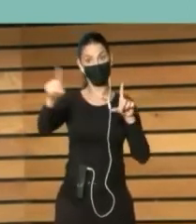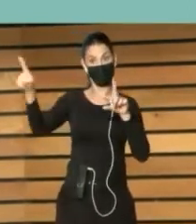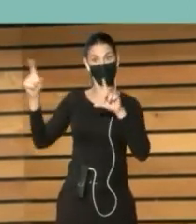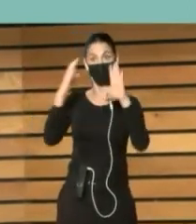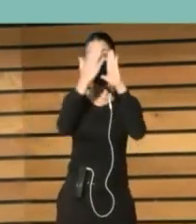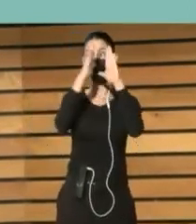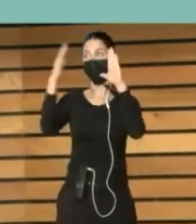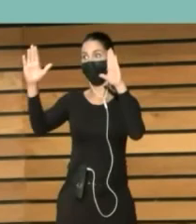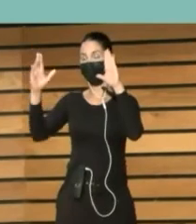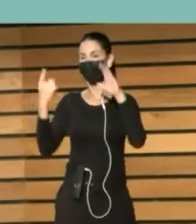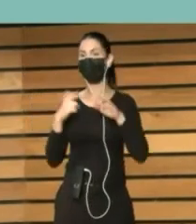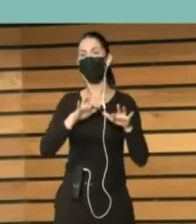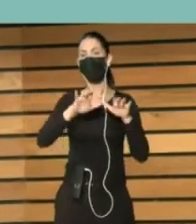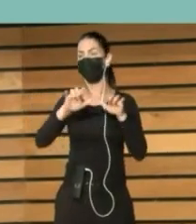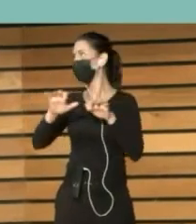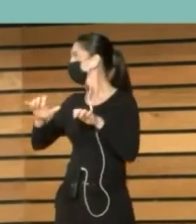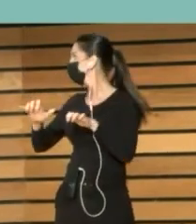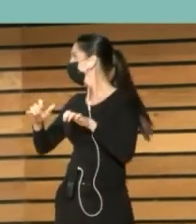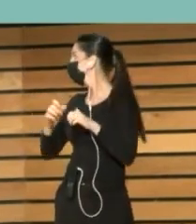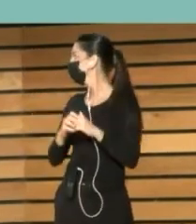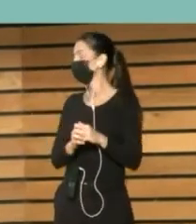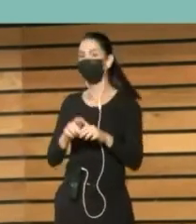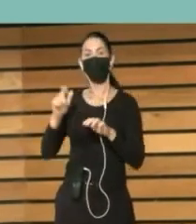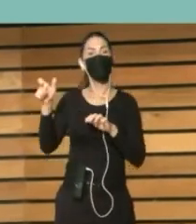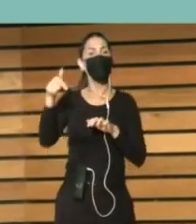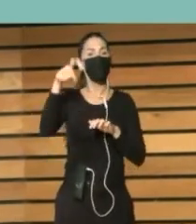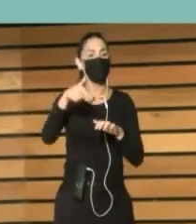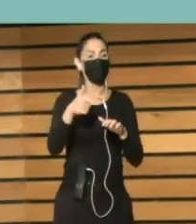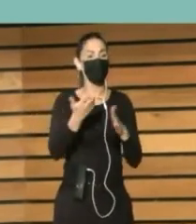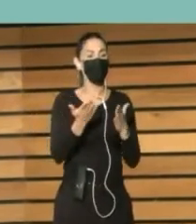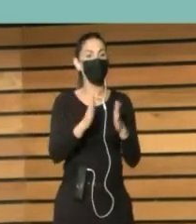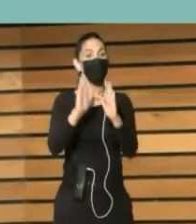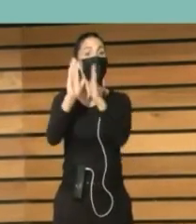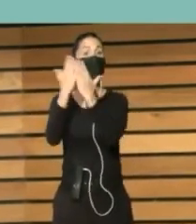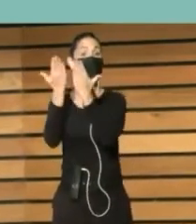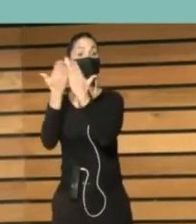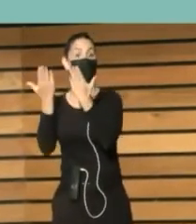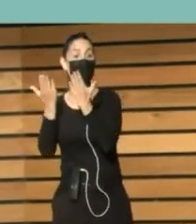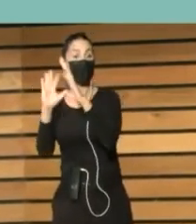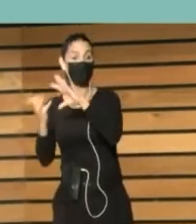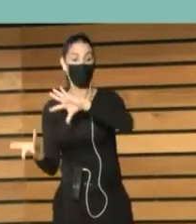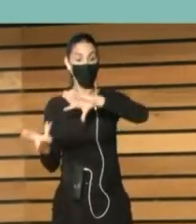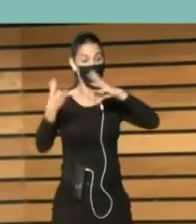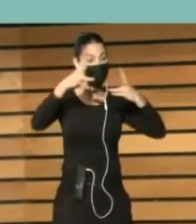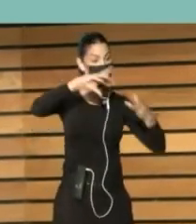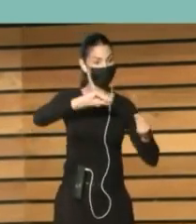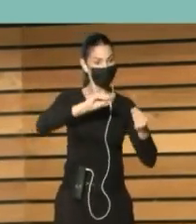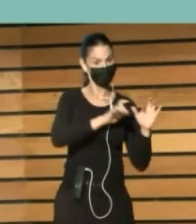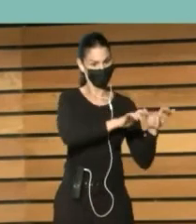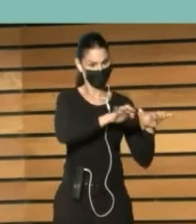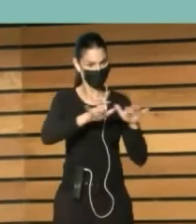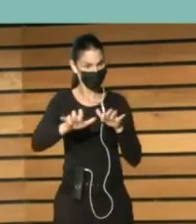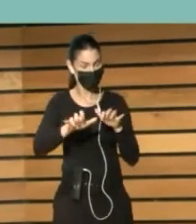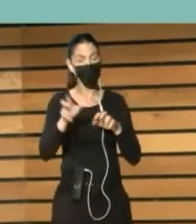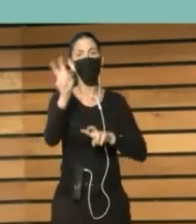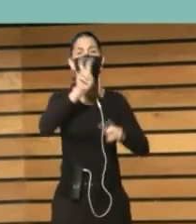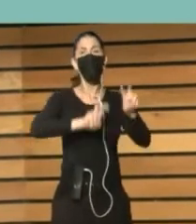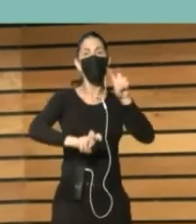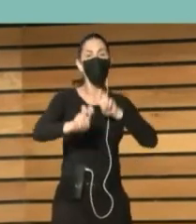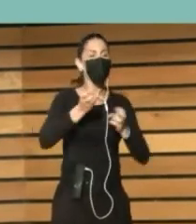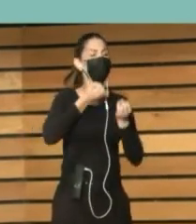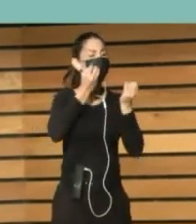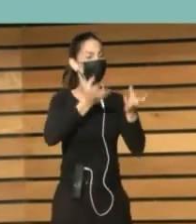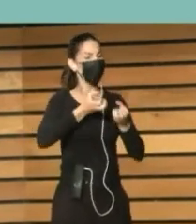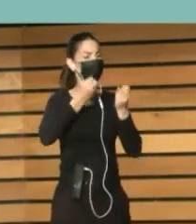Registrando Aquí libros En un ordenador Y buscábamos La información